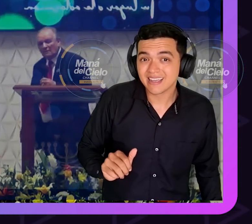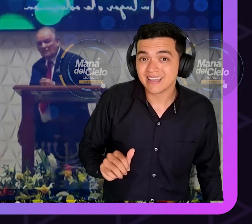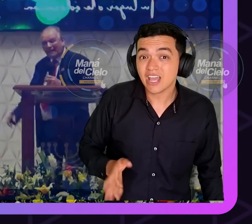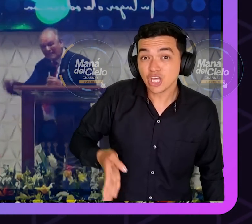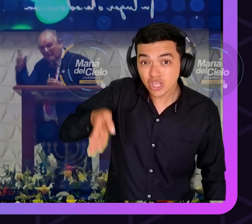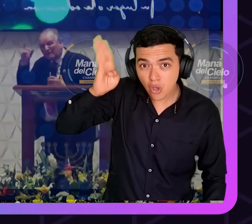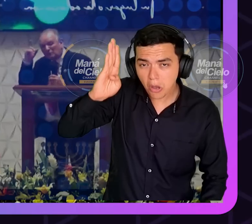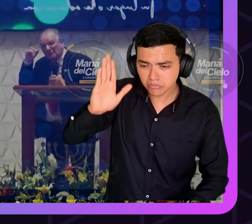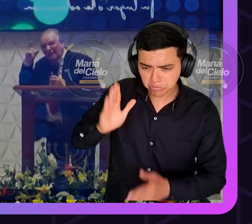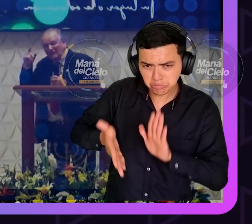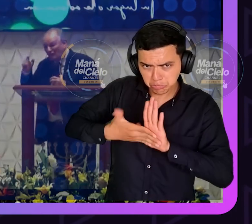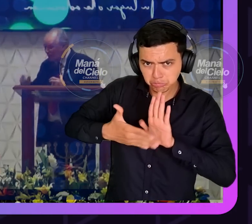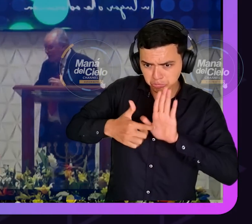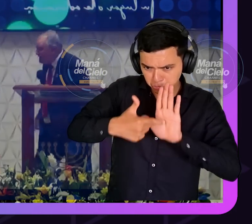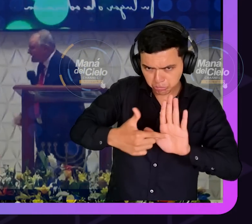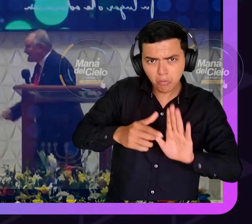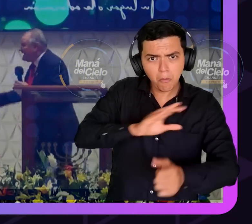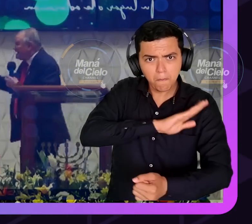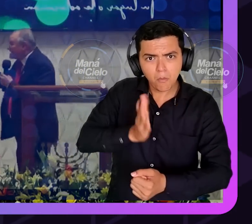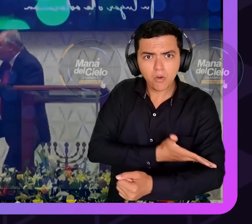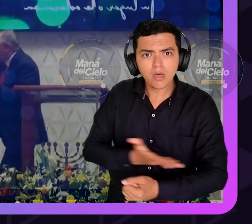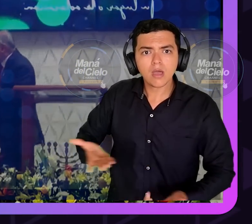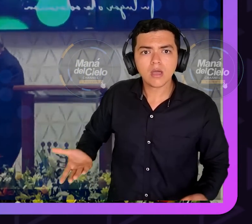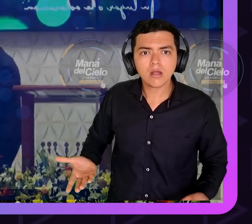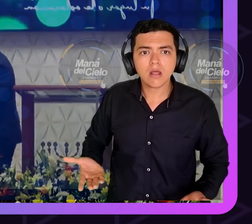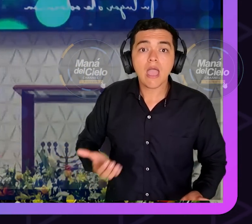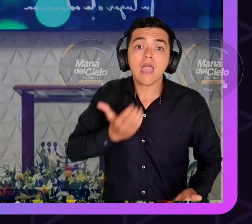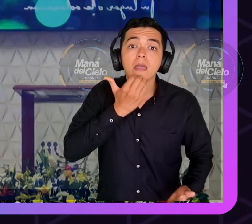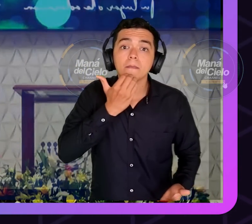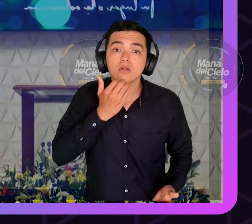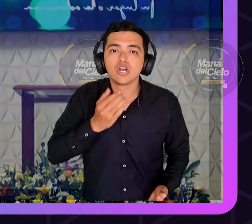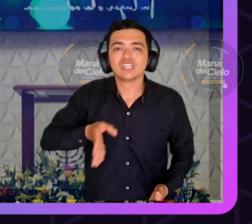y para llamar por teléfono había que ir a hacer una cita